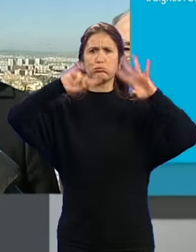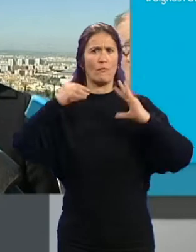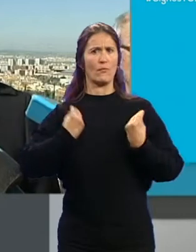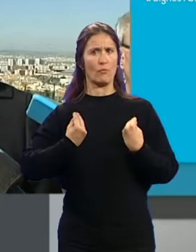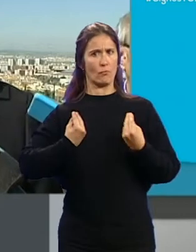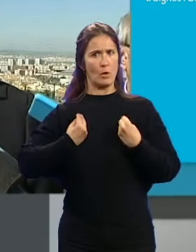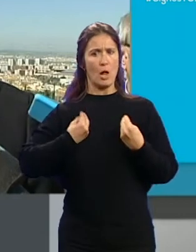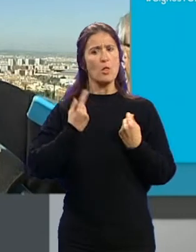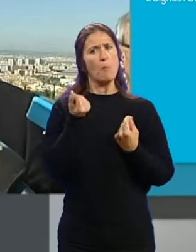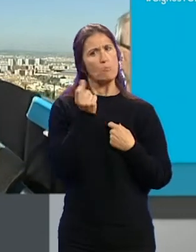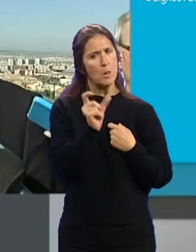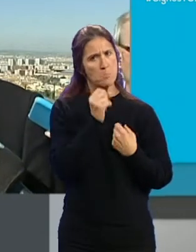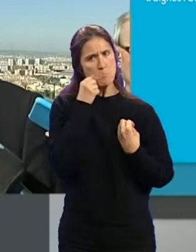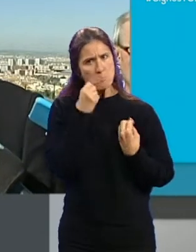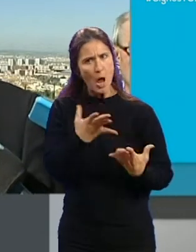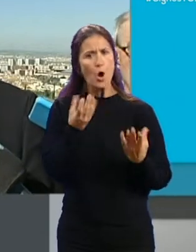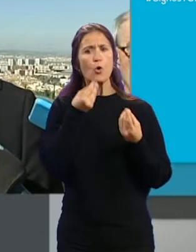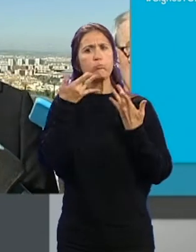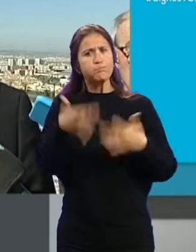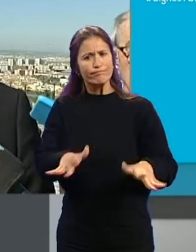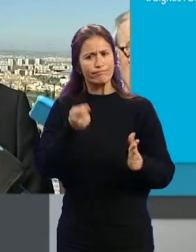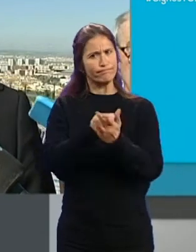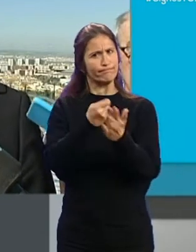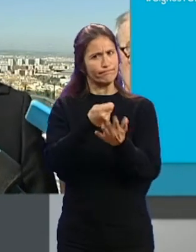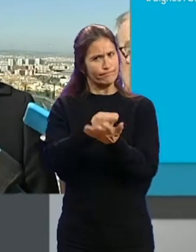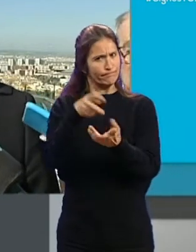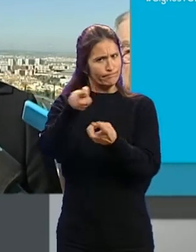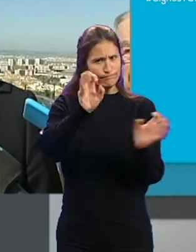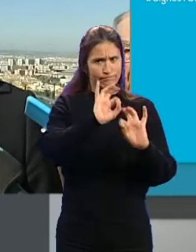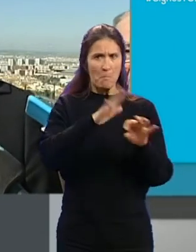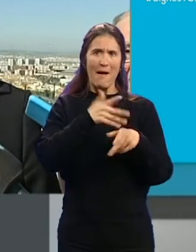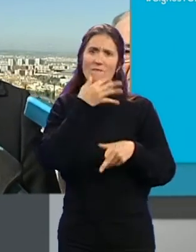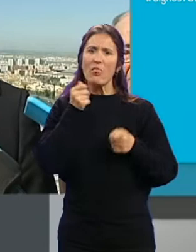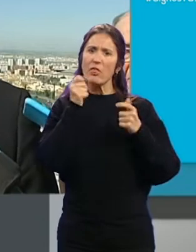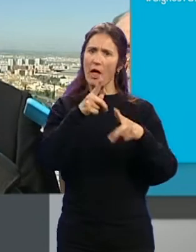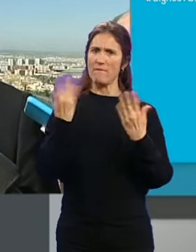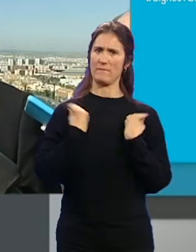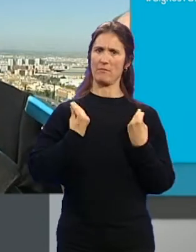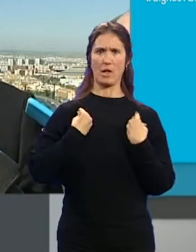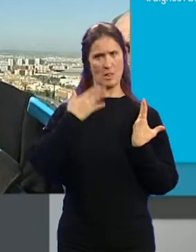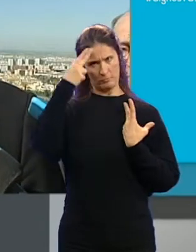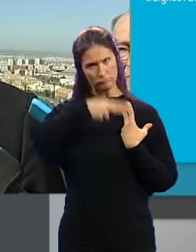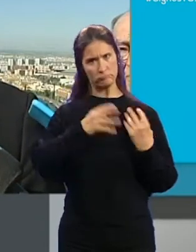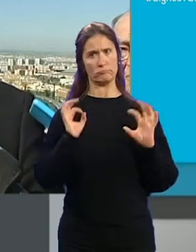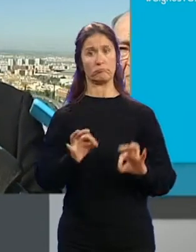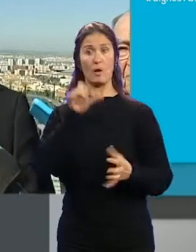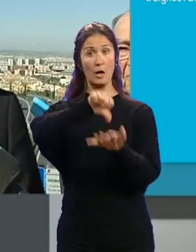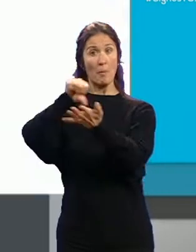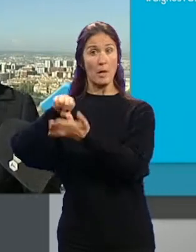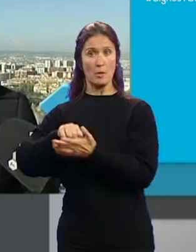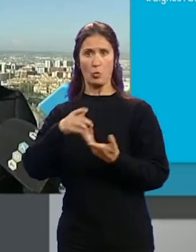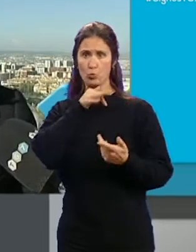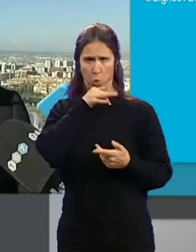y a buen precio... ...con exenciones fiscales que les permita acceder a una vivienda digna. Hay todavía en nuestra capital mucho